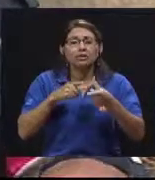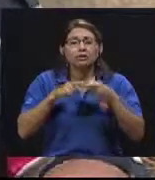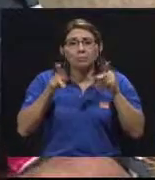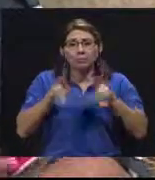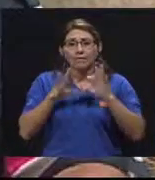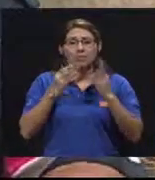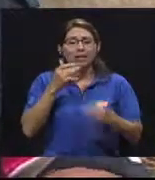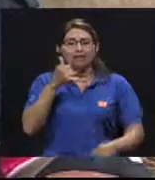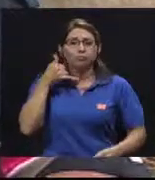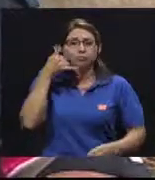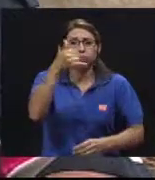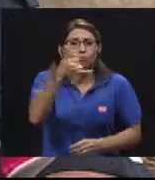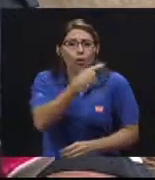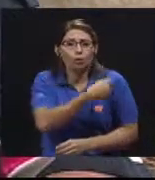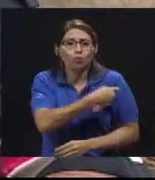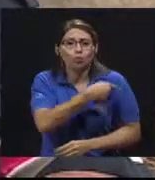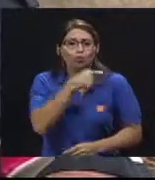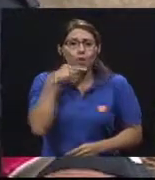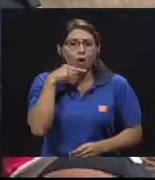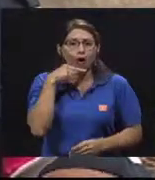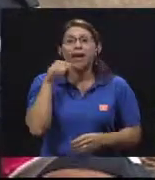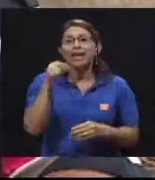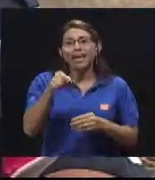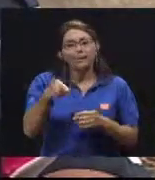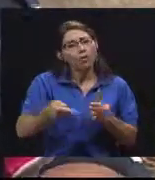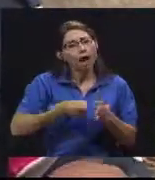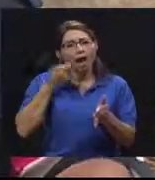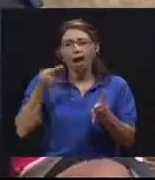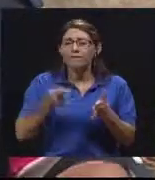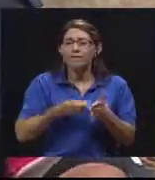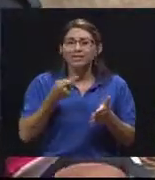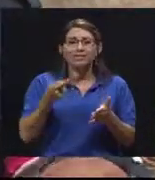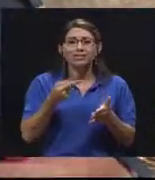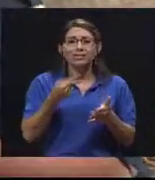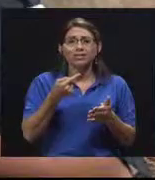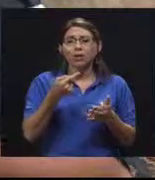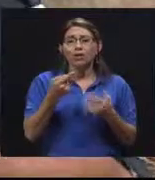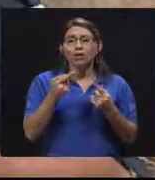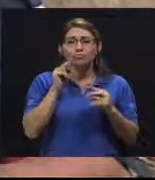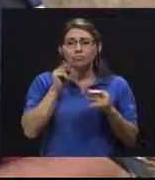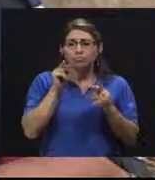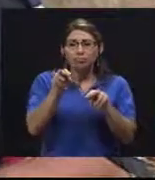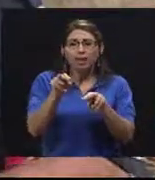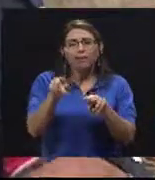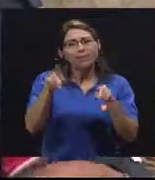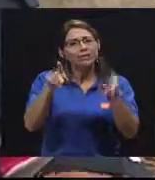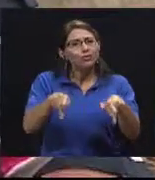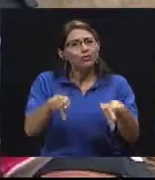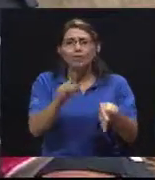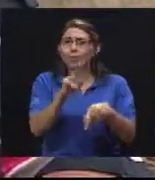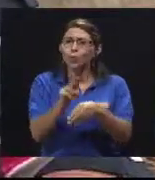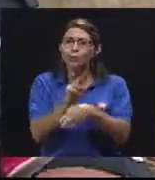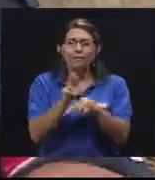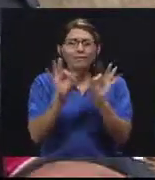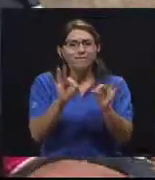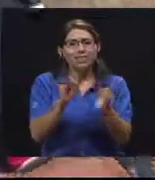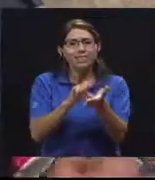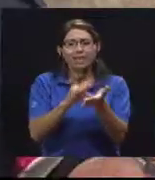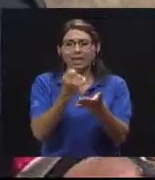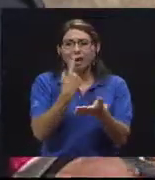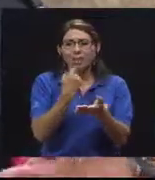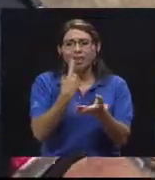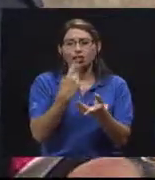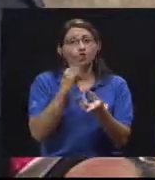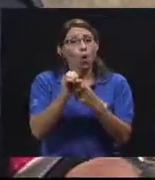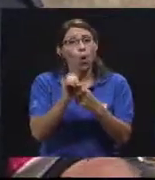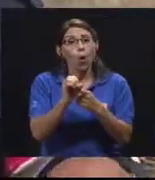persona y es ahí donde llama a la Cruz Roja. Realmente son hechos muchas veces de lamentar cuando no hay un control exacto de los medicamentos o